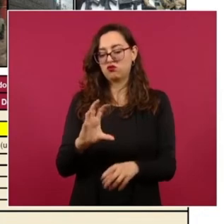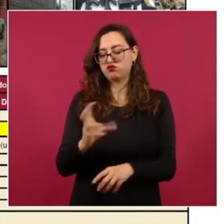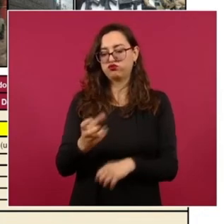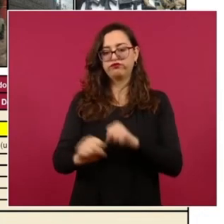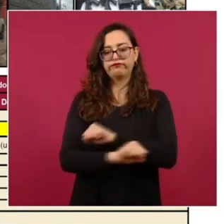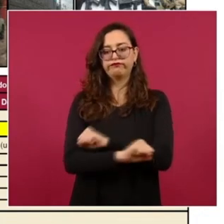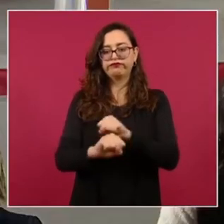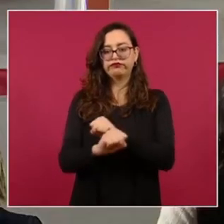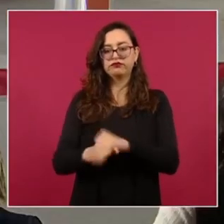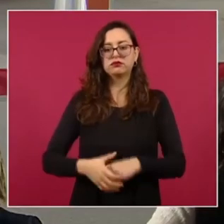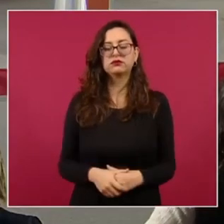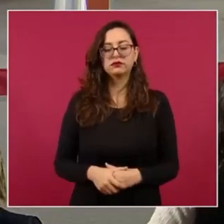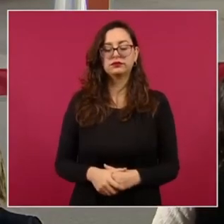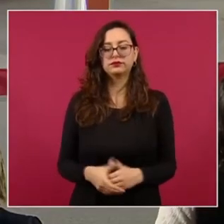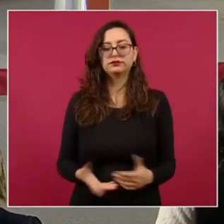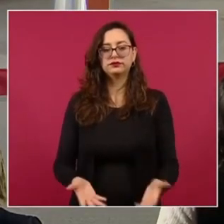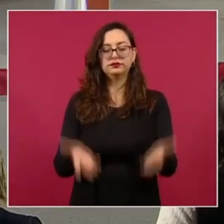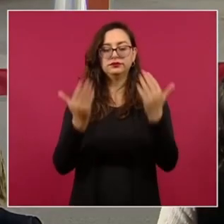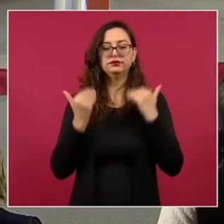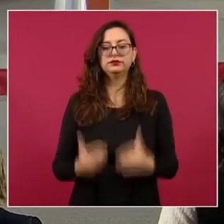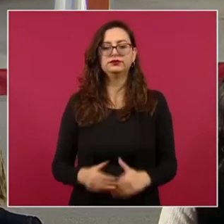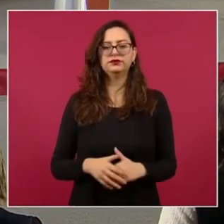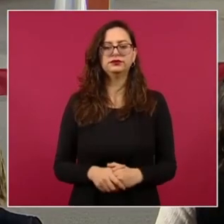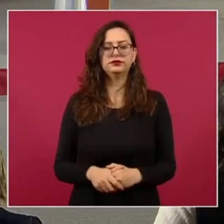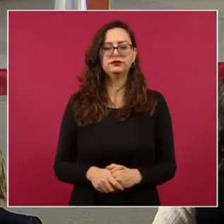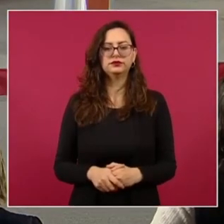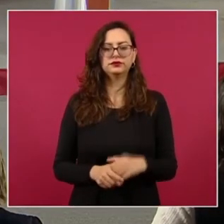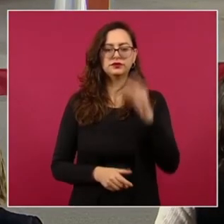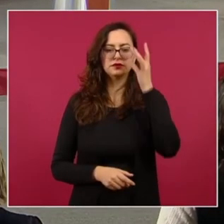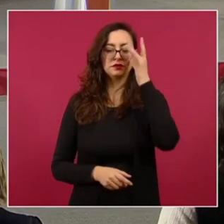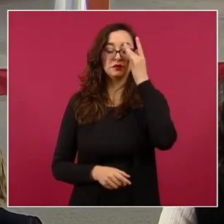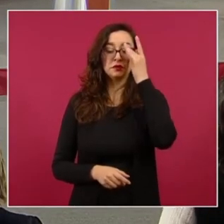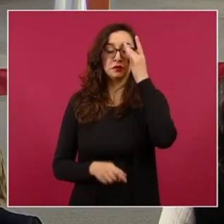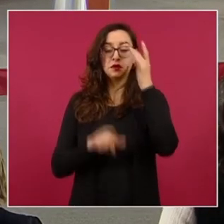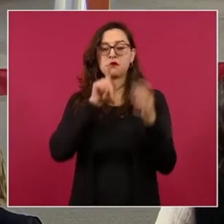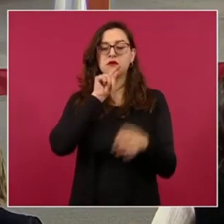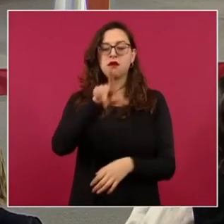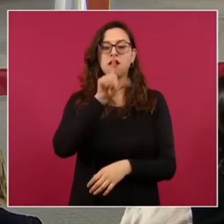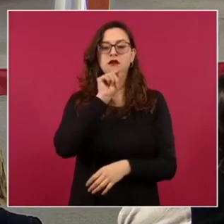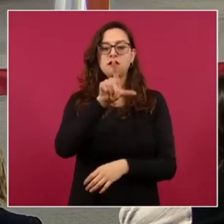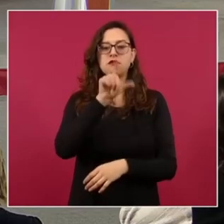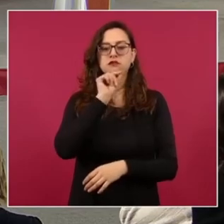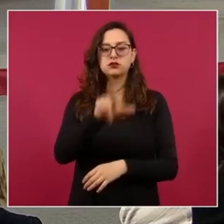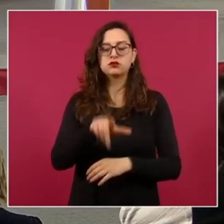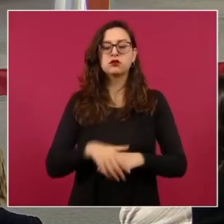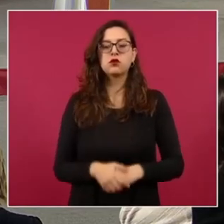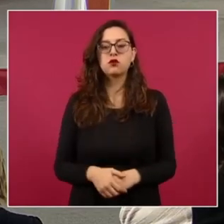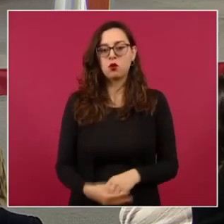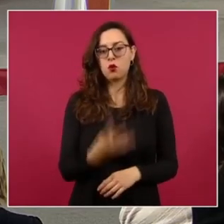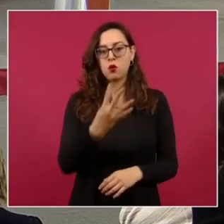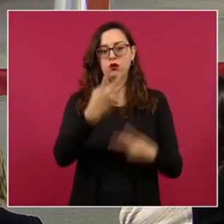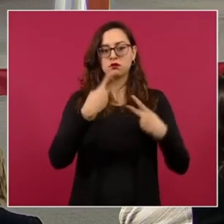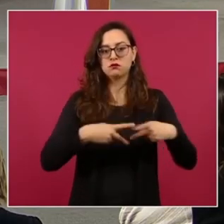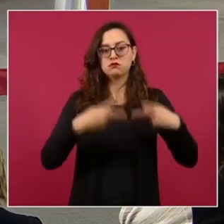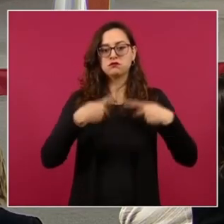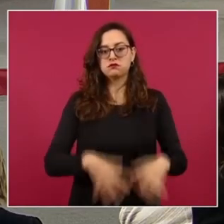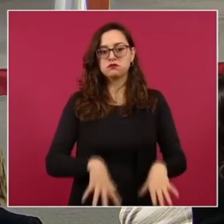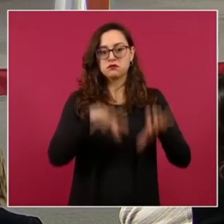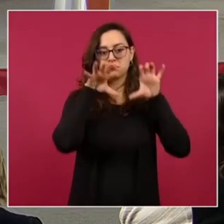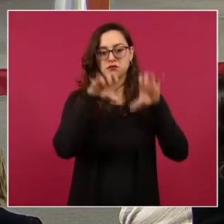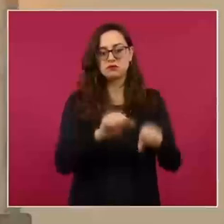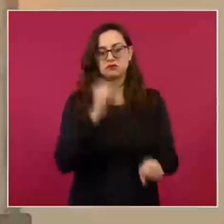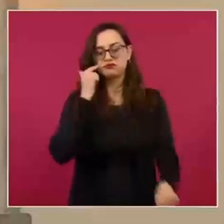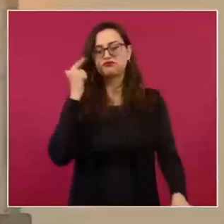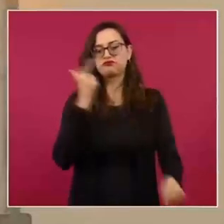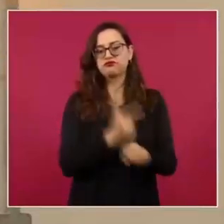Siguiente. En Tamazula de Gordiano, en Jalisco, cuatro personas detenidas, con cuatro